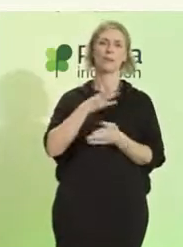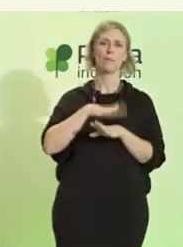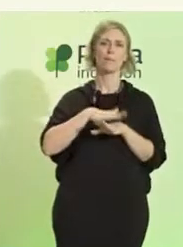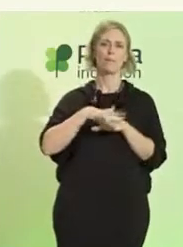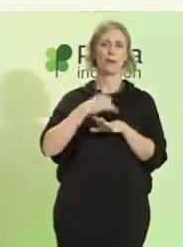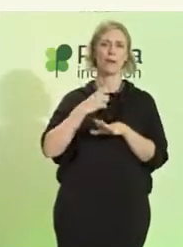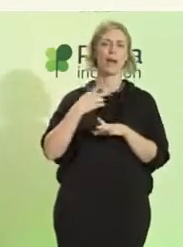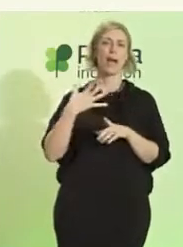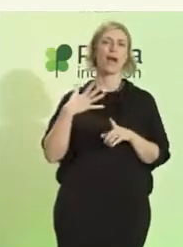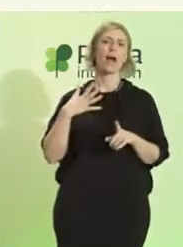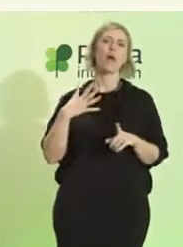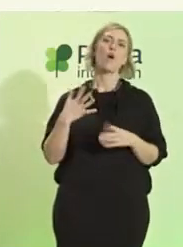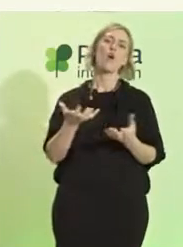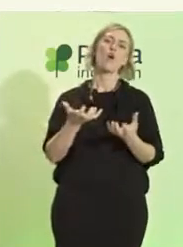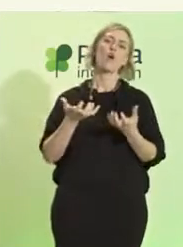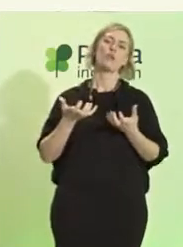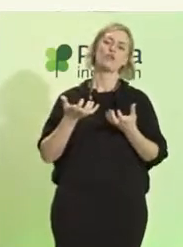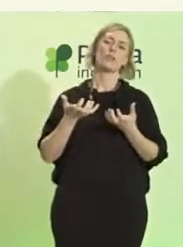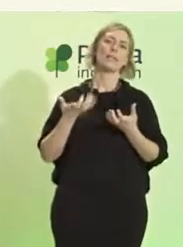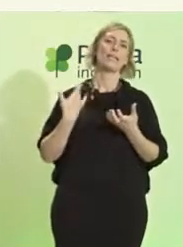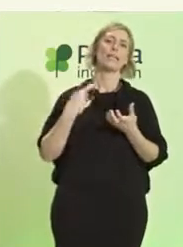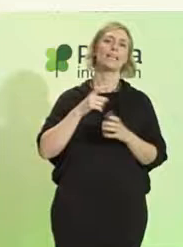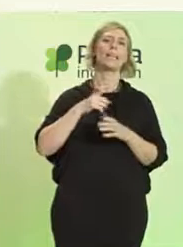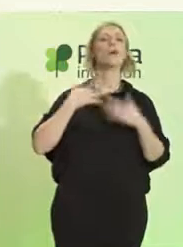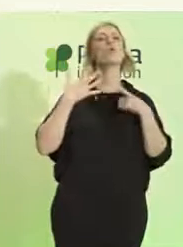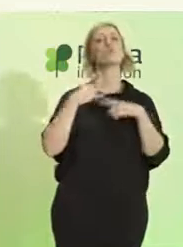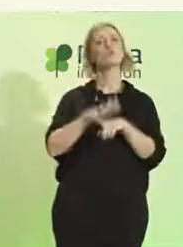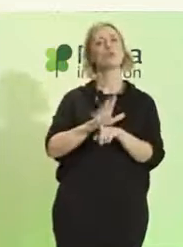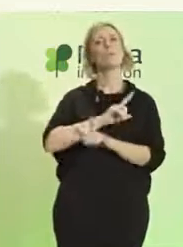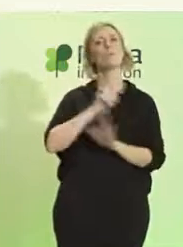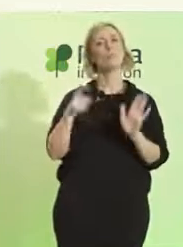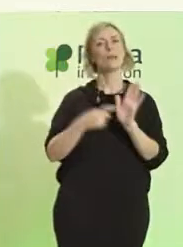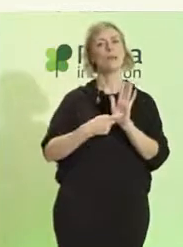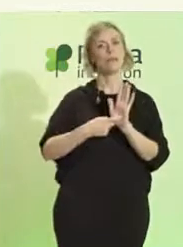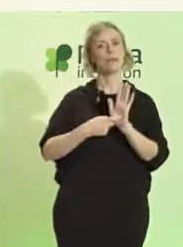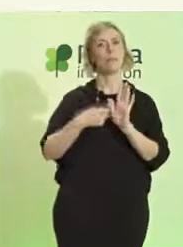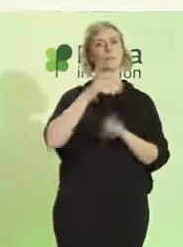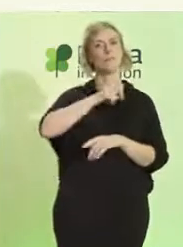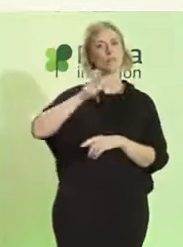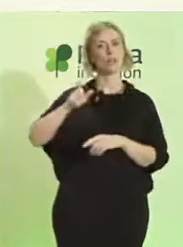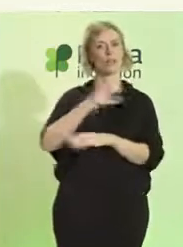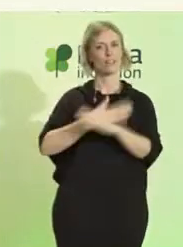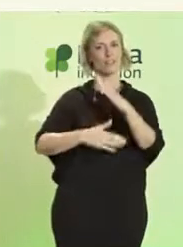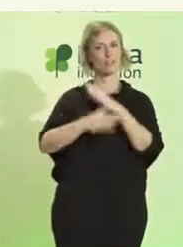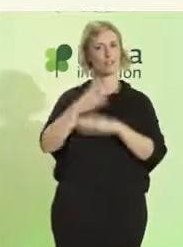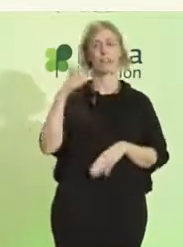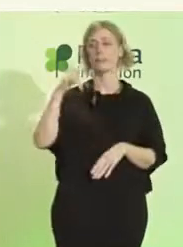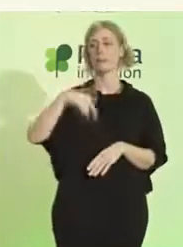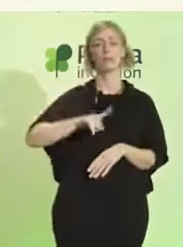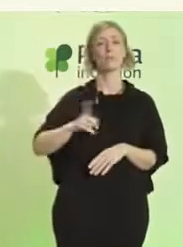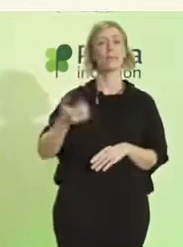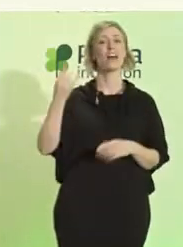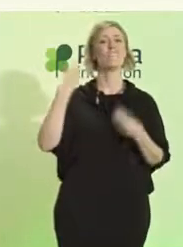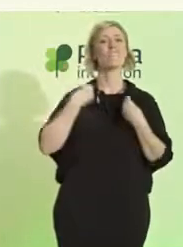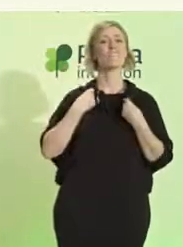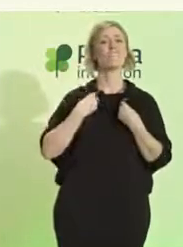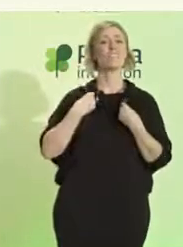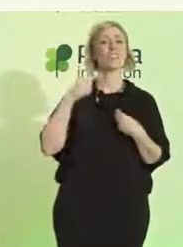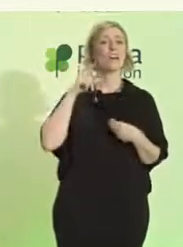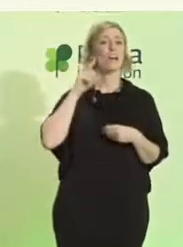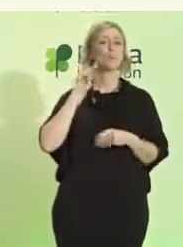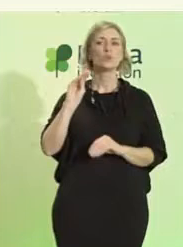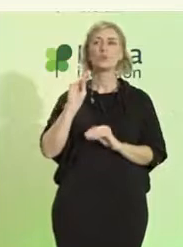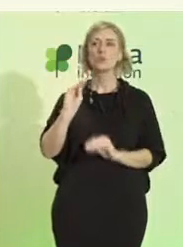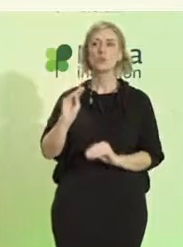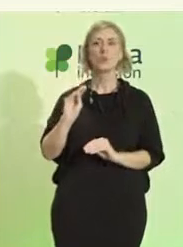también tomar decisiones en tu vida, en tu organización, en tu